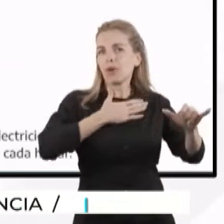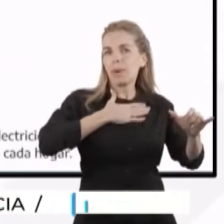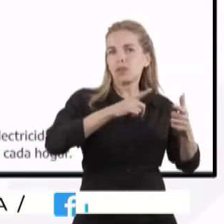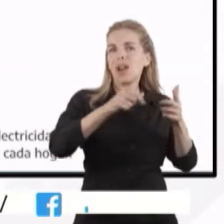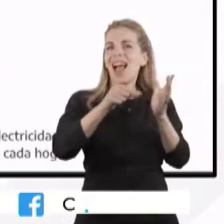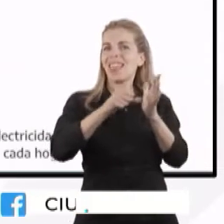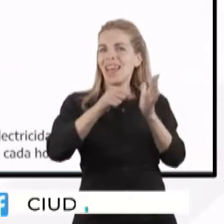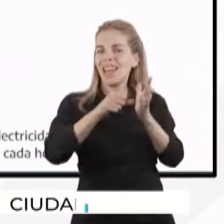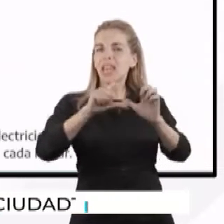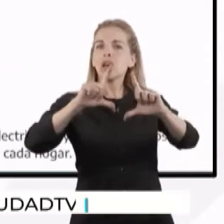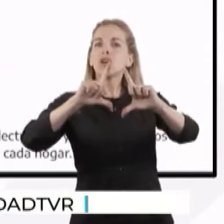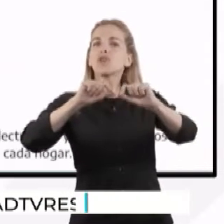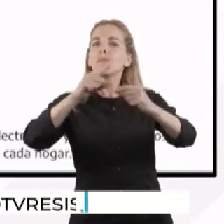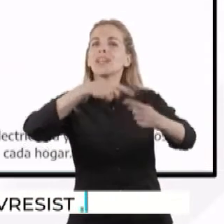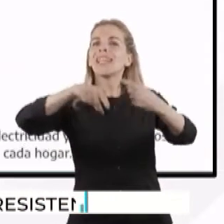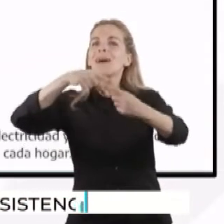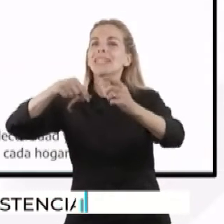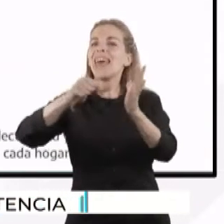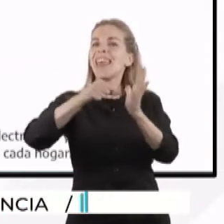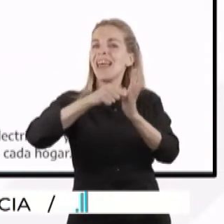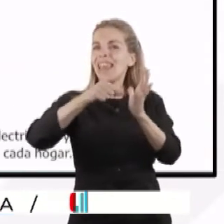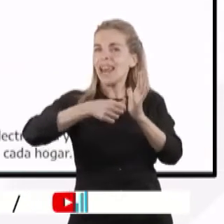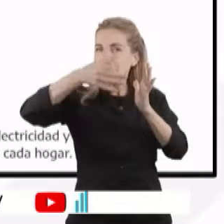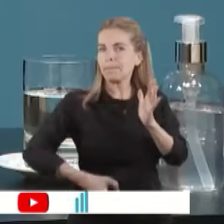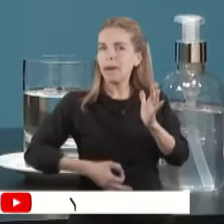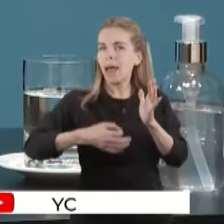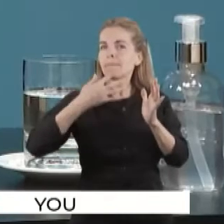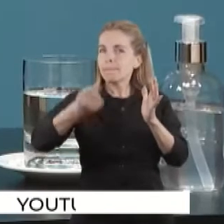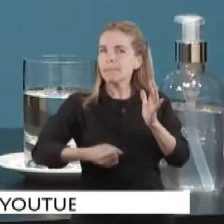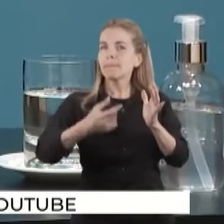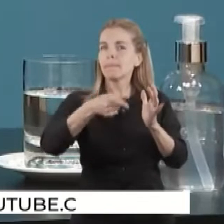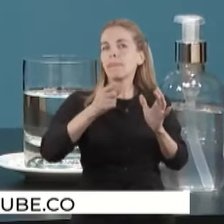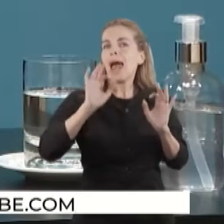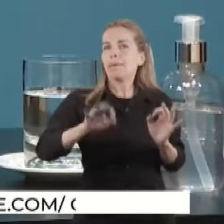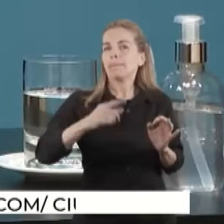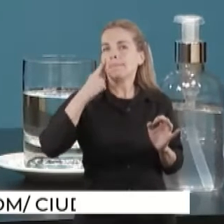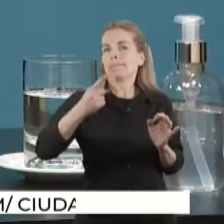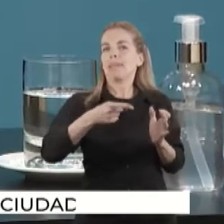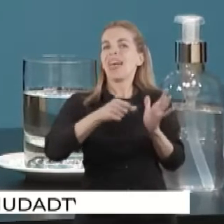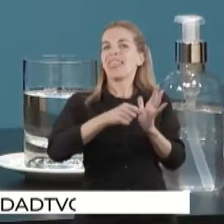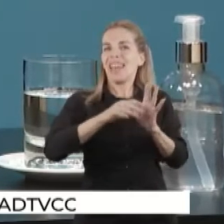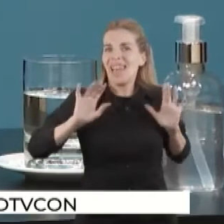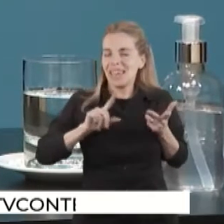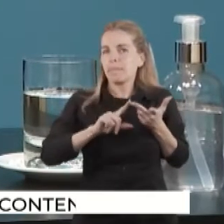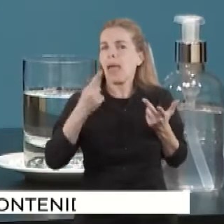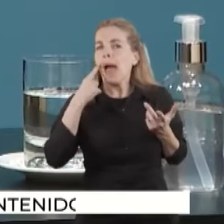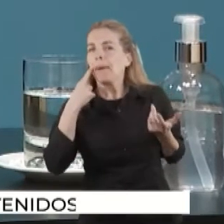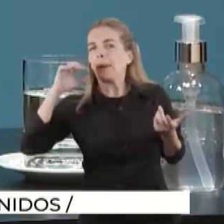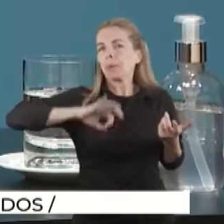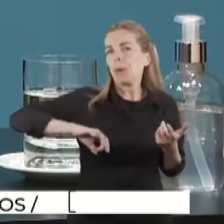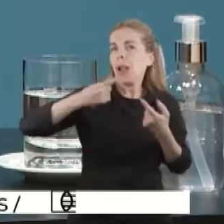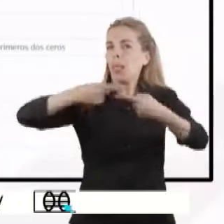DNI y el número de trámite para validar en tiempo real la identidad de esa persona, datos socioeconómicos